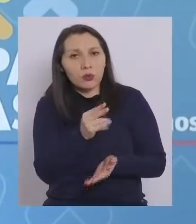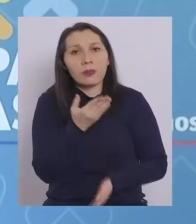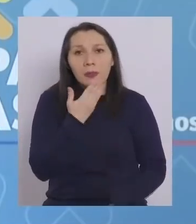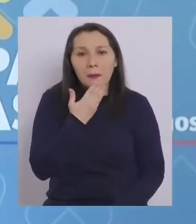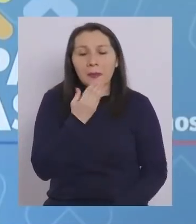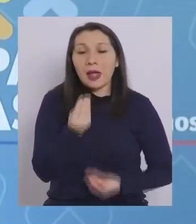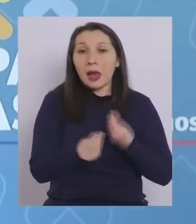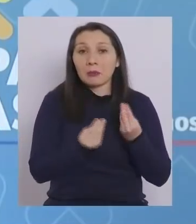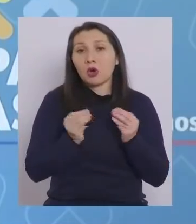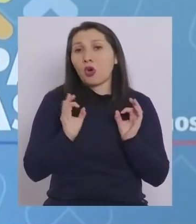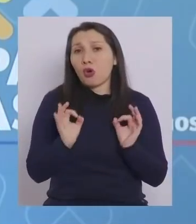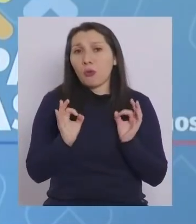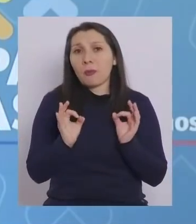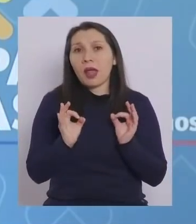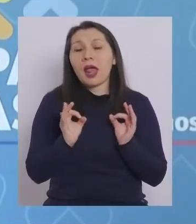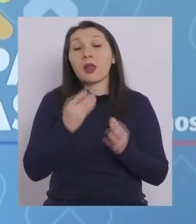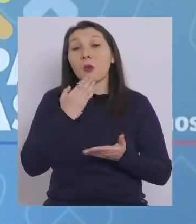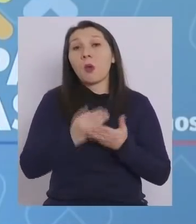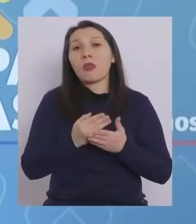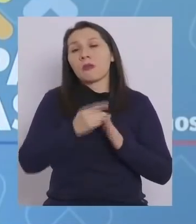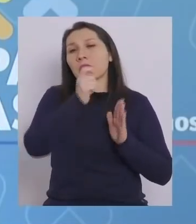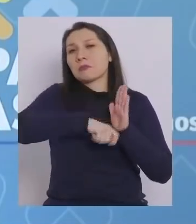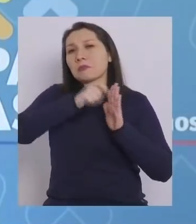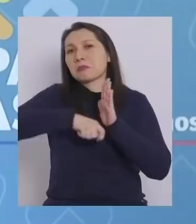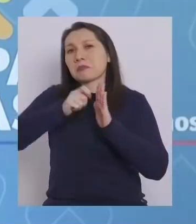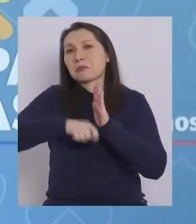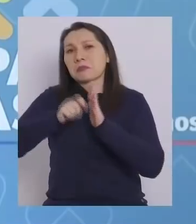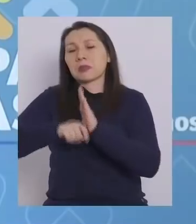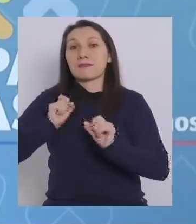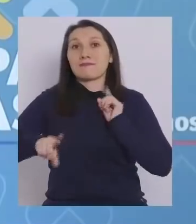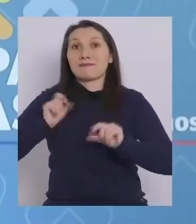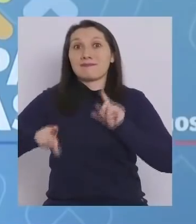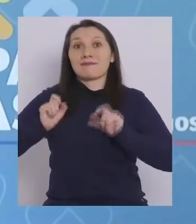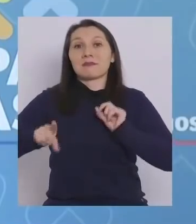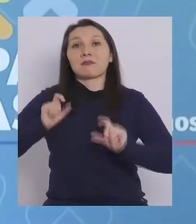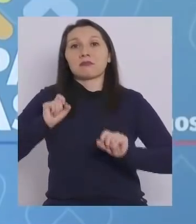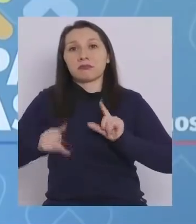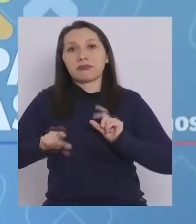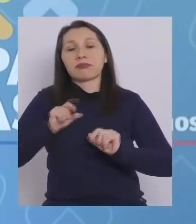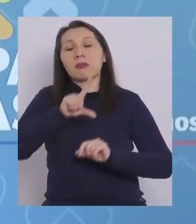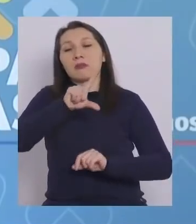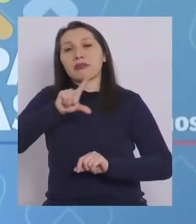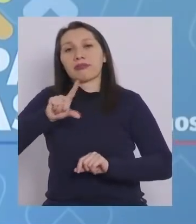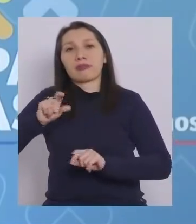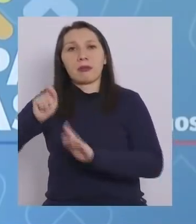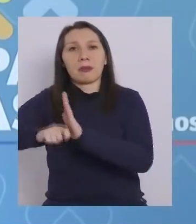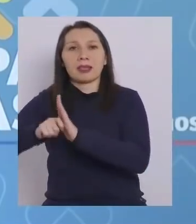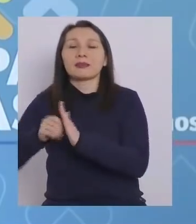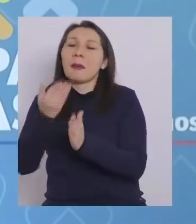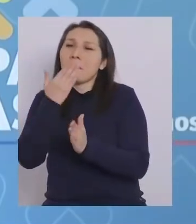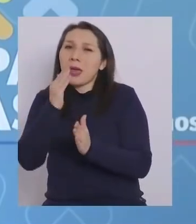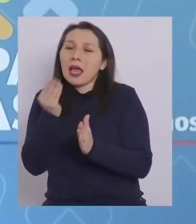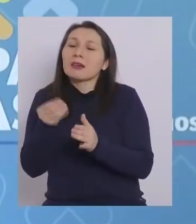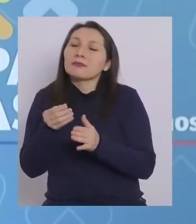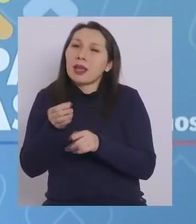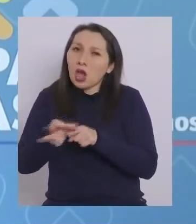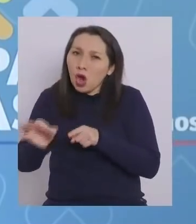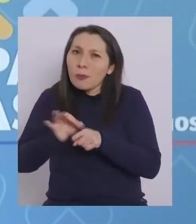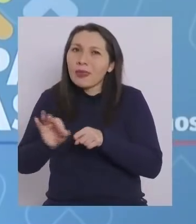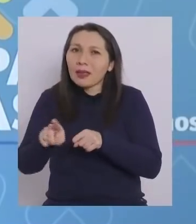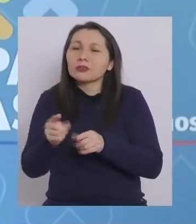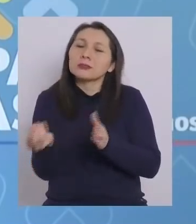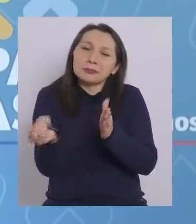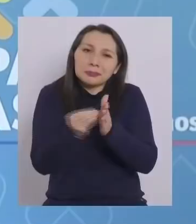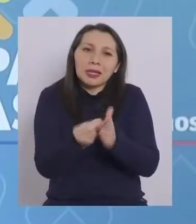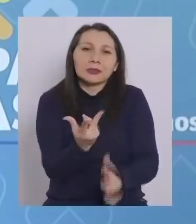que, como es normal, se produce una caída en la tasa de anticuerpos, por lo tanto, están recomendando que en ese caso también se haga un refuerzo.